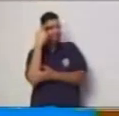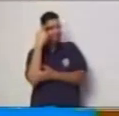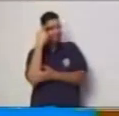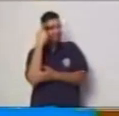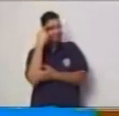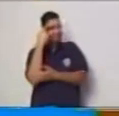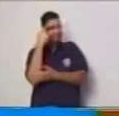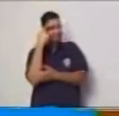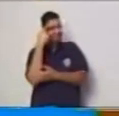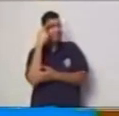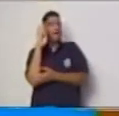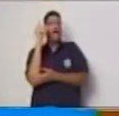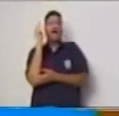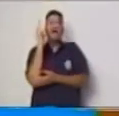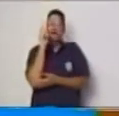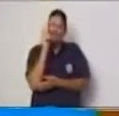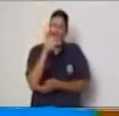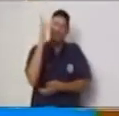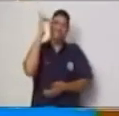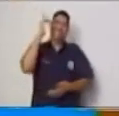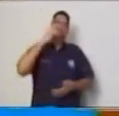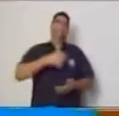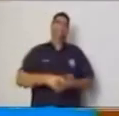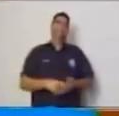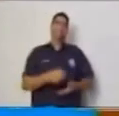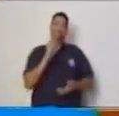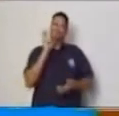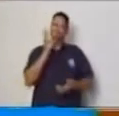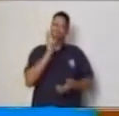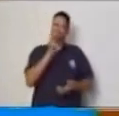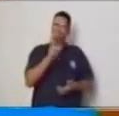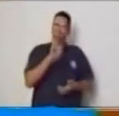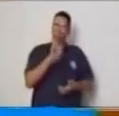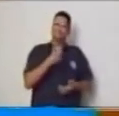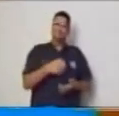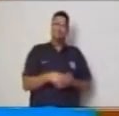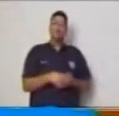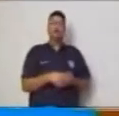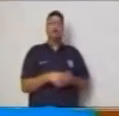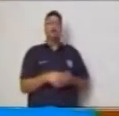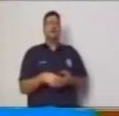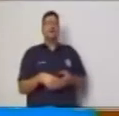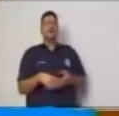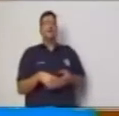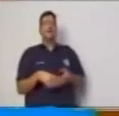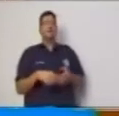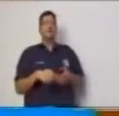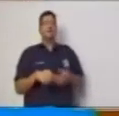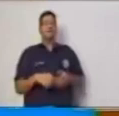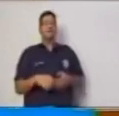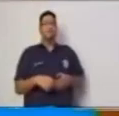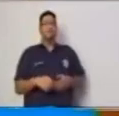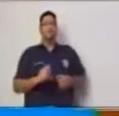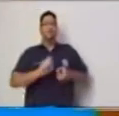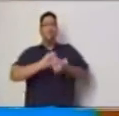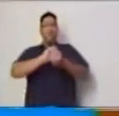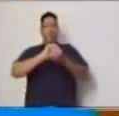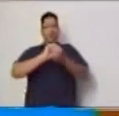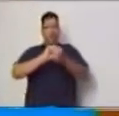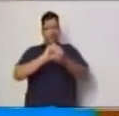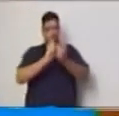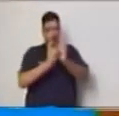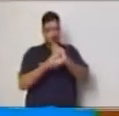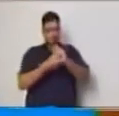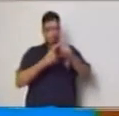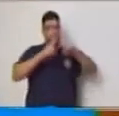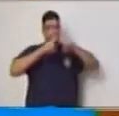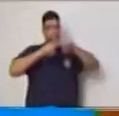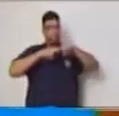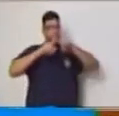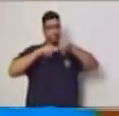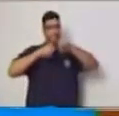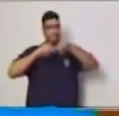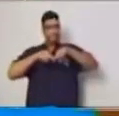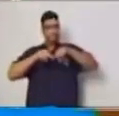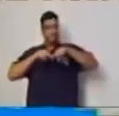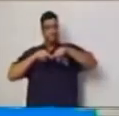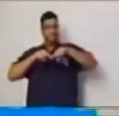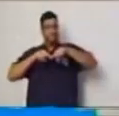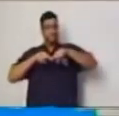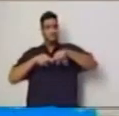exacto esa es la variable dependiente la que está cambiando a través de los valores